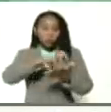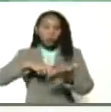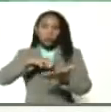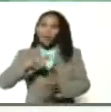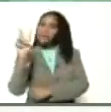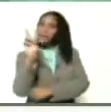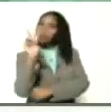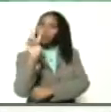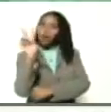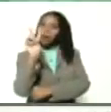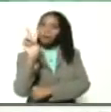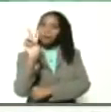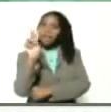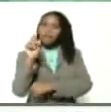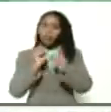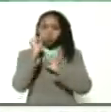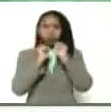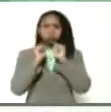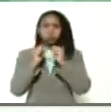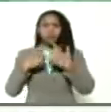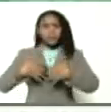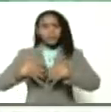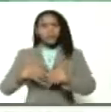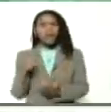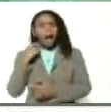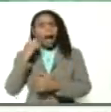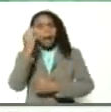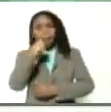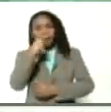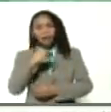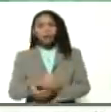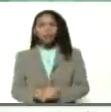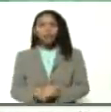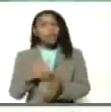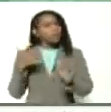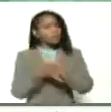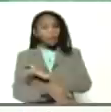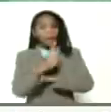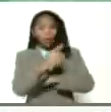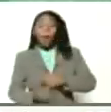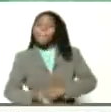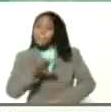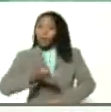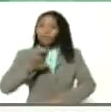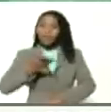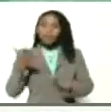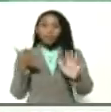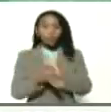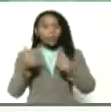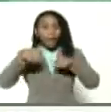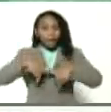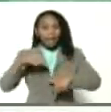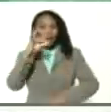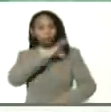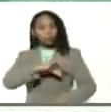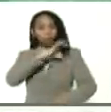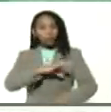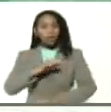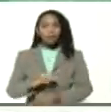y su motor agro-alimentario son pilares fundamentales de la soberanía